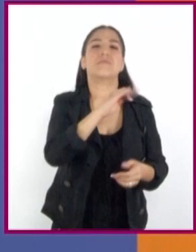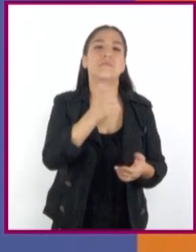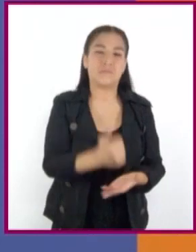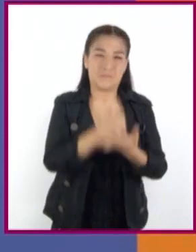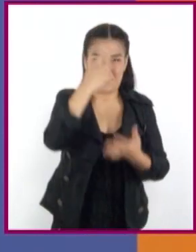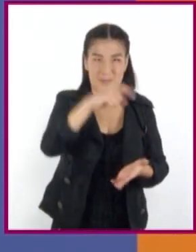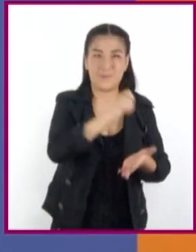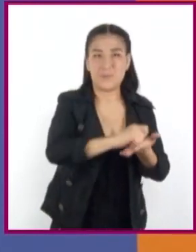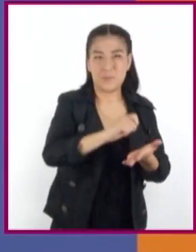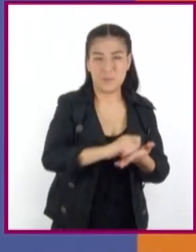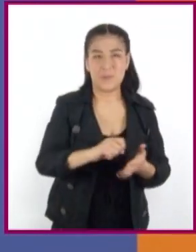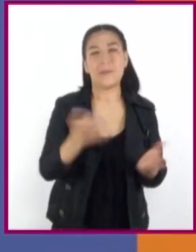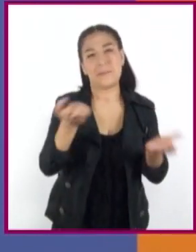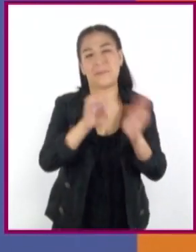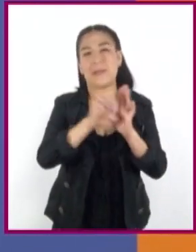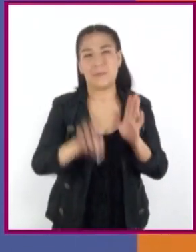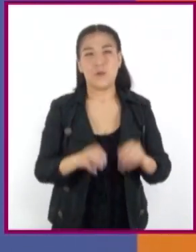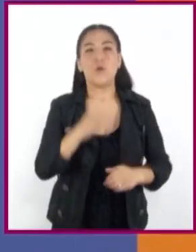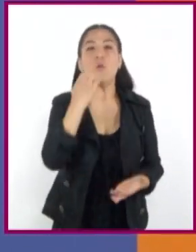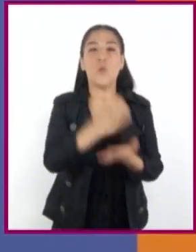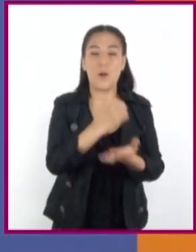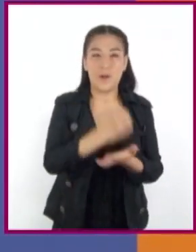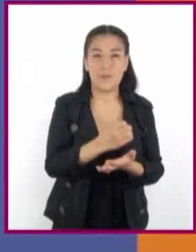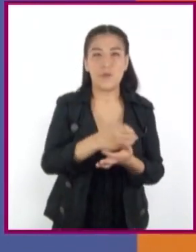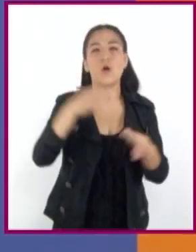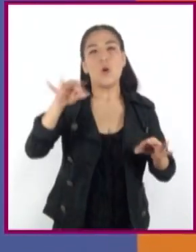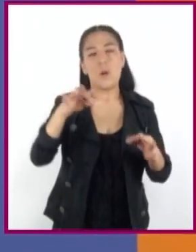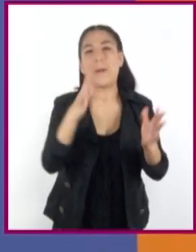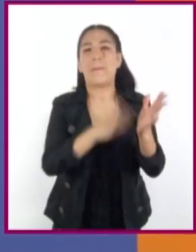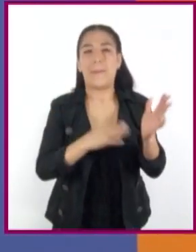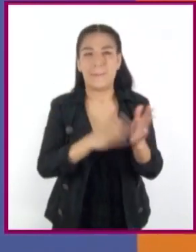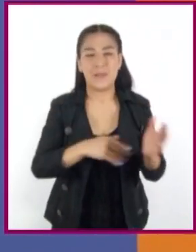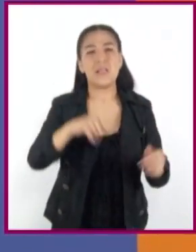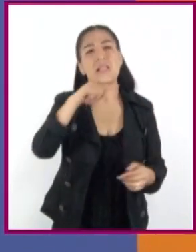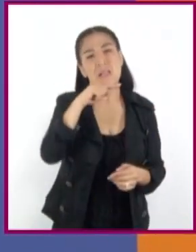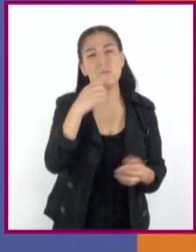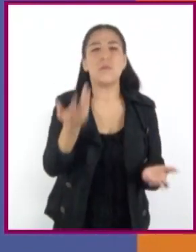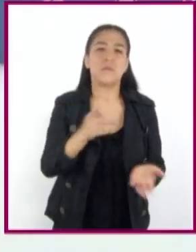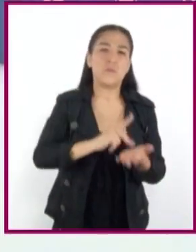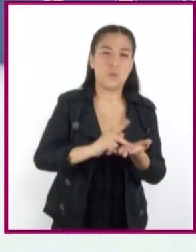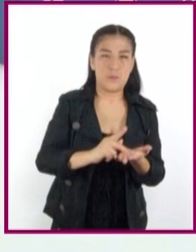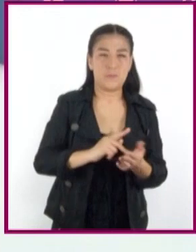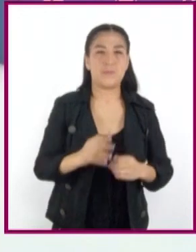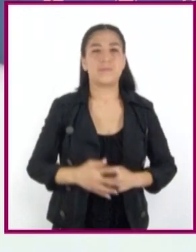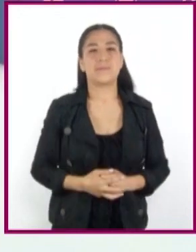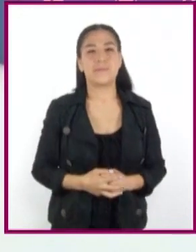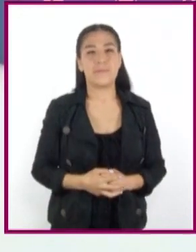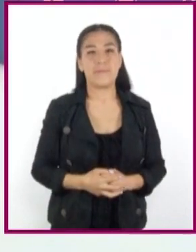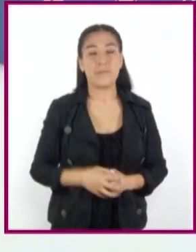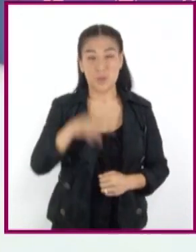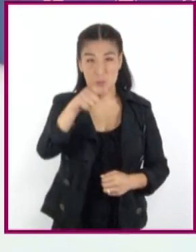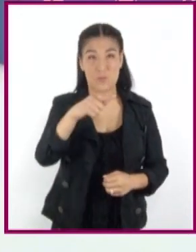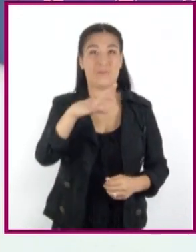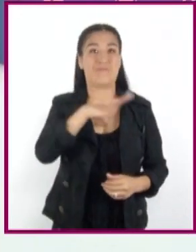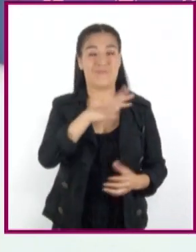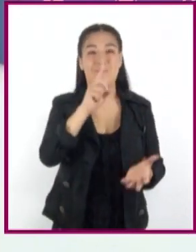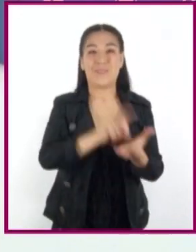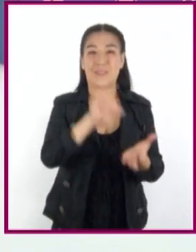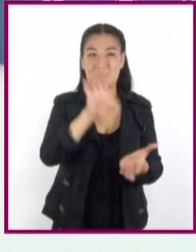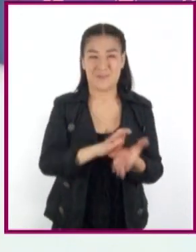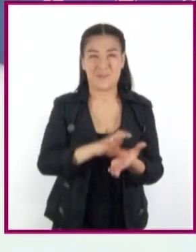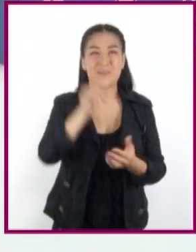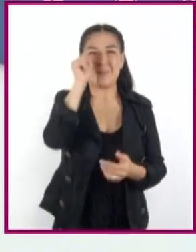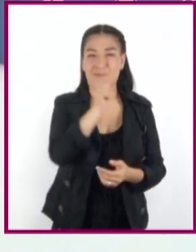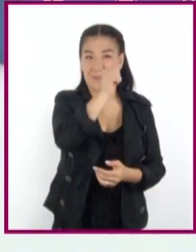sus notas, por ejemplo, cuaderno u hojas de papel y lápiz o bolígrafo. Si tienen discapacidad visual,